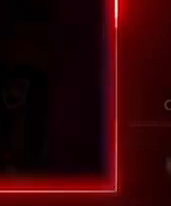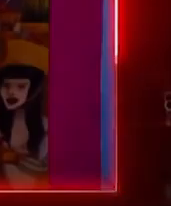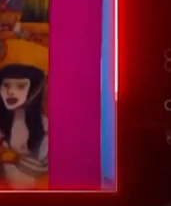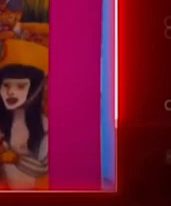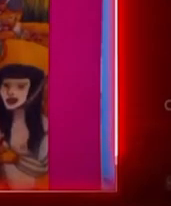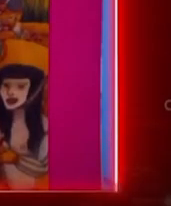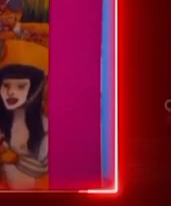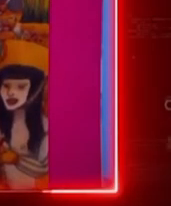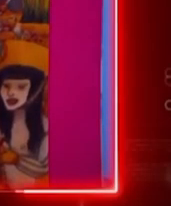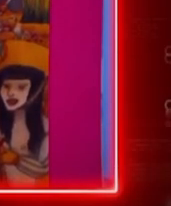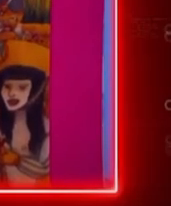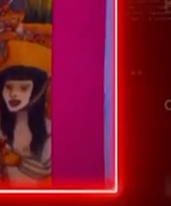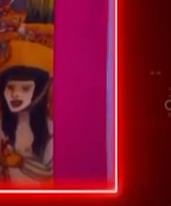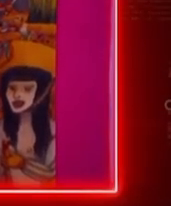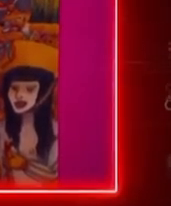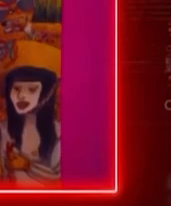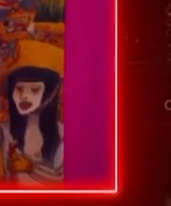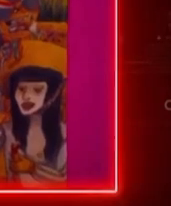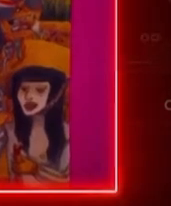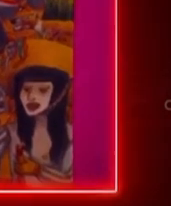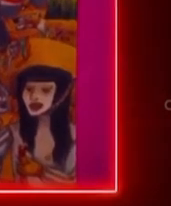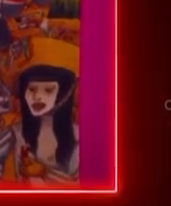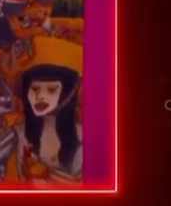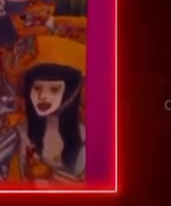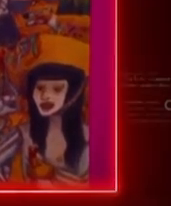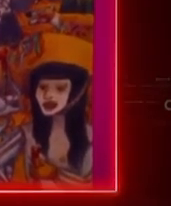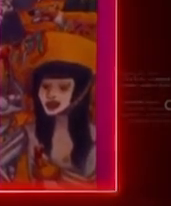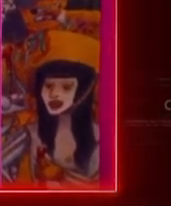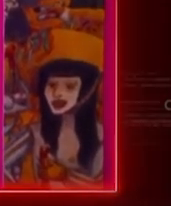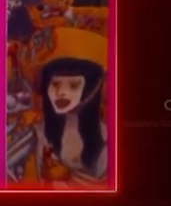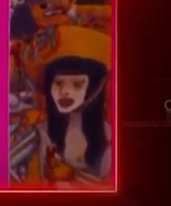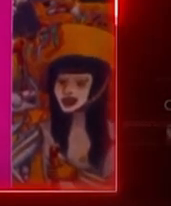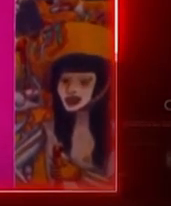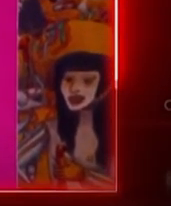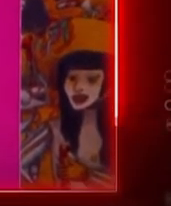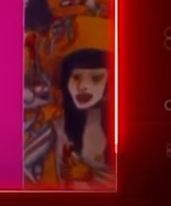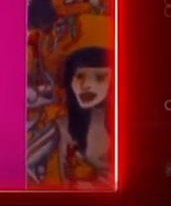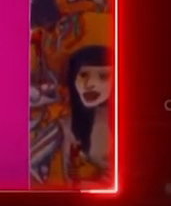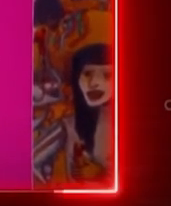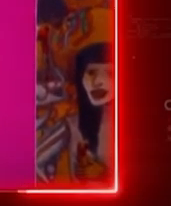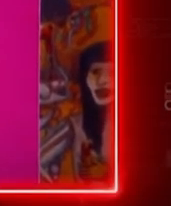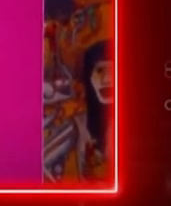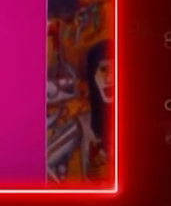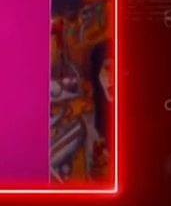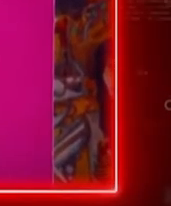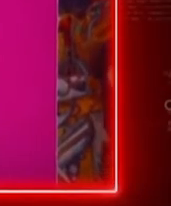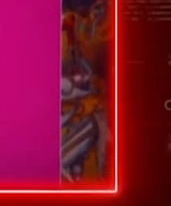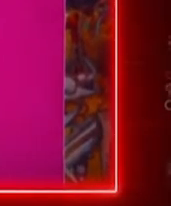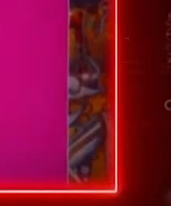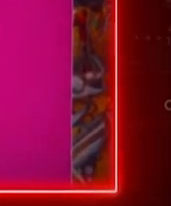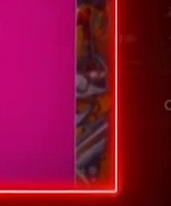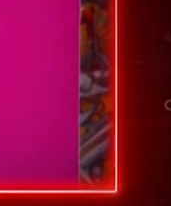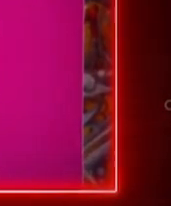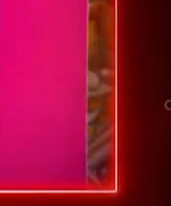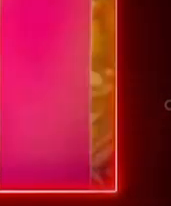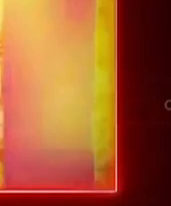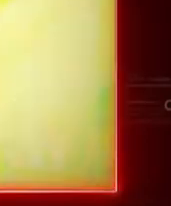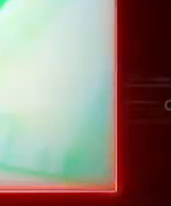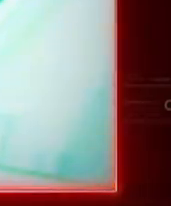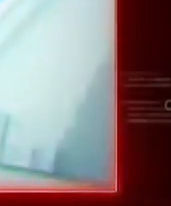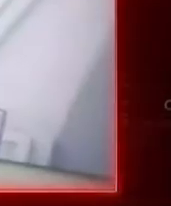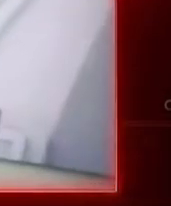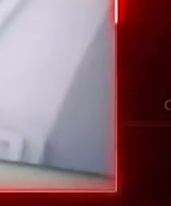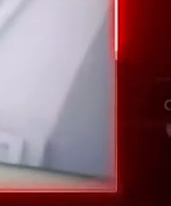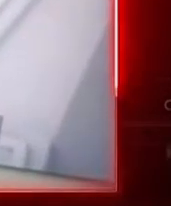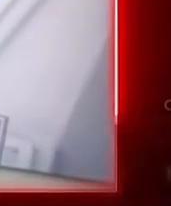pero me da pánico imaginar que un día el futuro de México se convierta en la realidad que se vive en países como Venezuela,